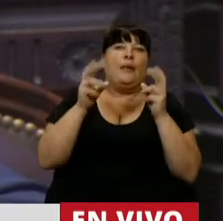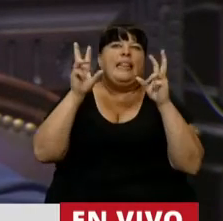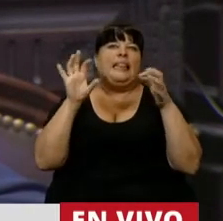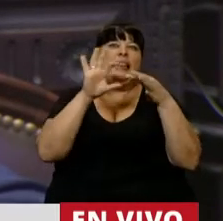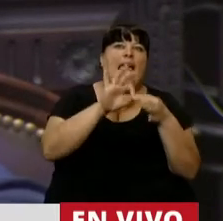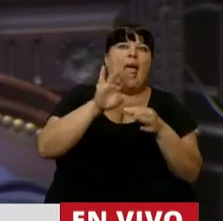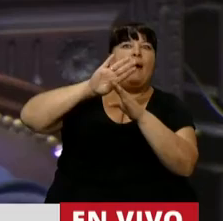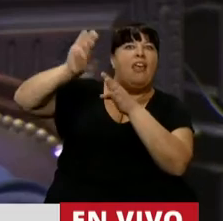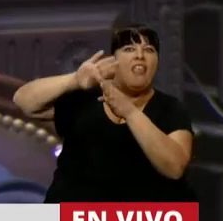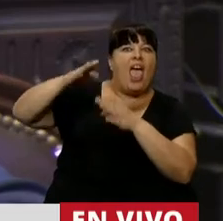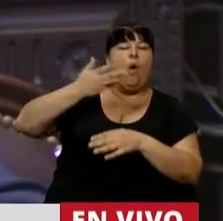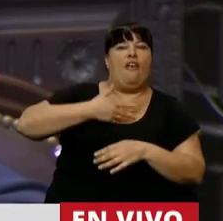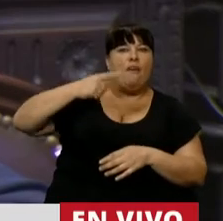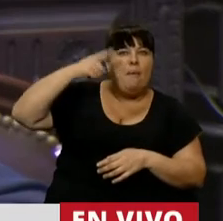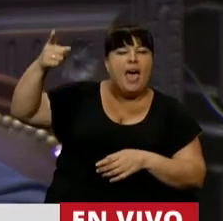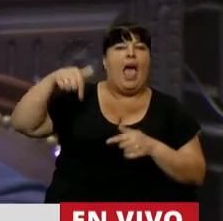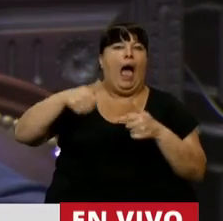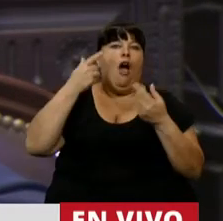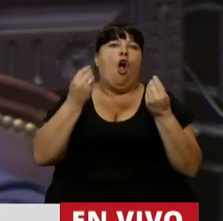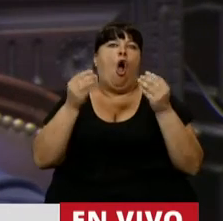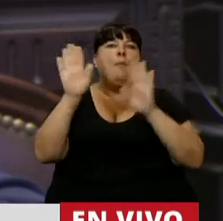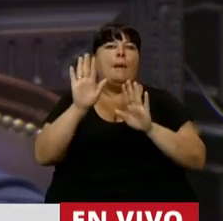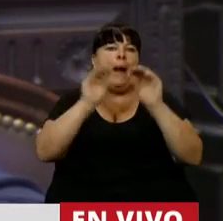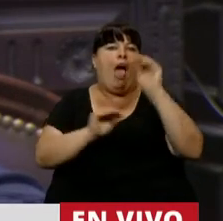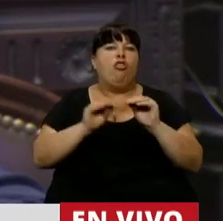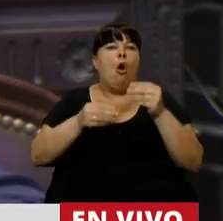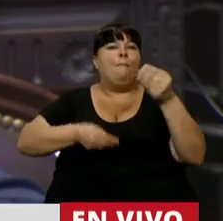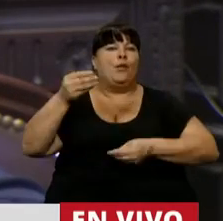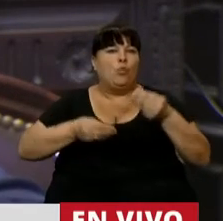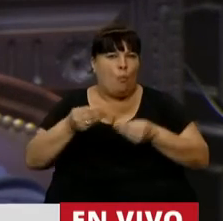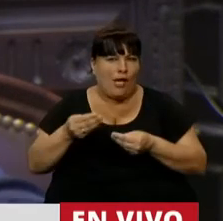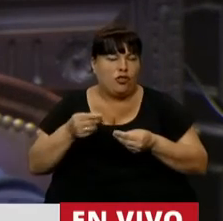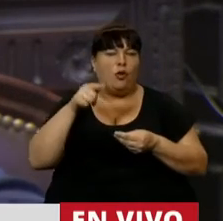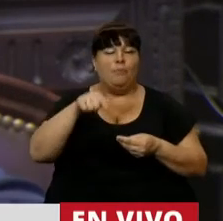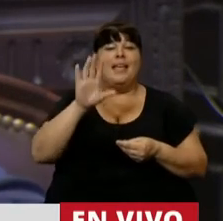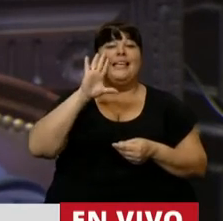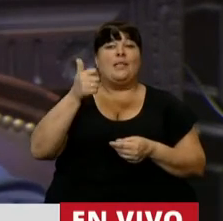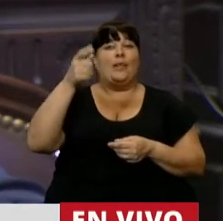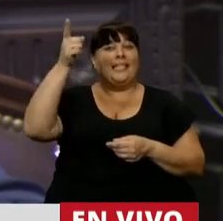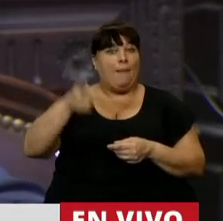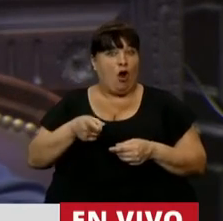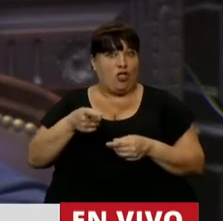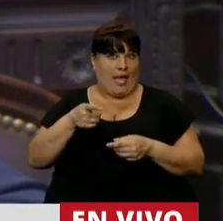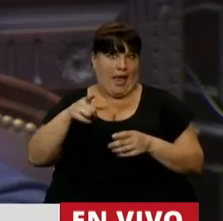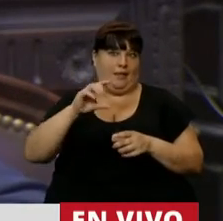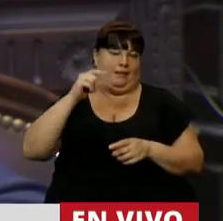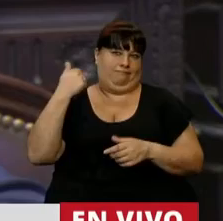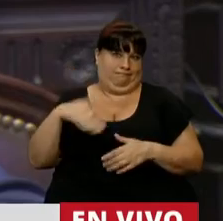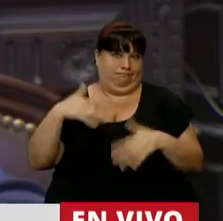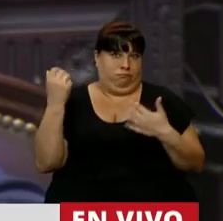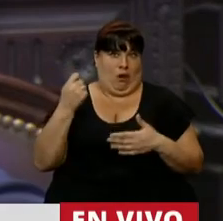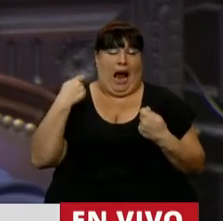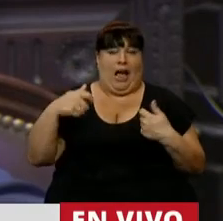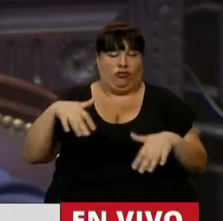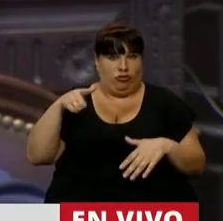relativas a la deuda externa y elaborar el presupuesto donde este 56% y el importante peso que